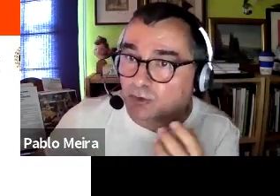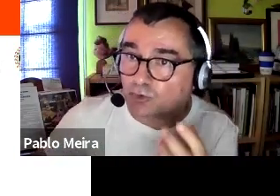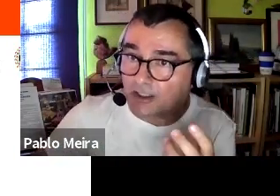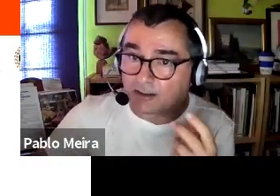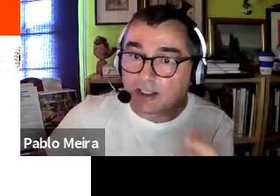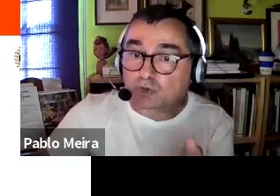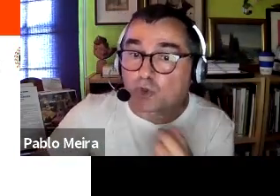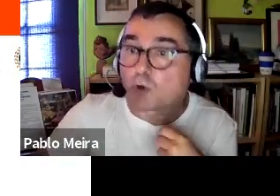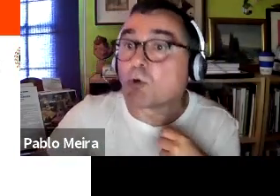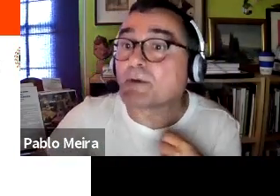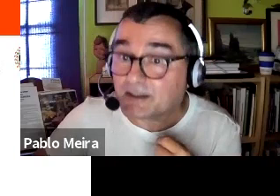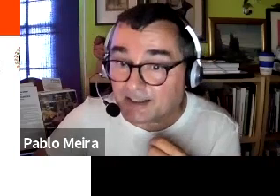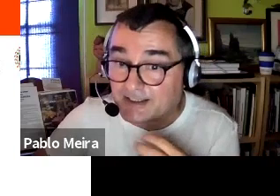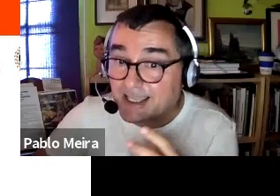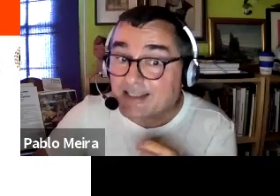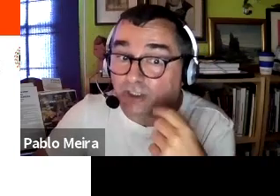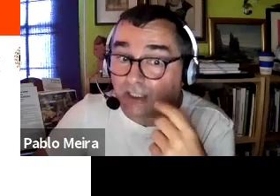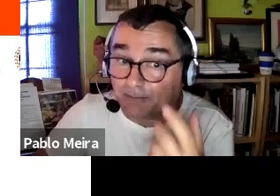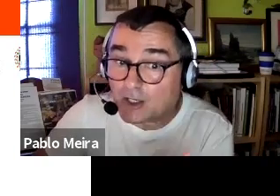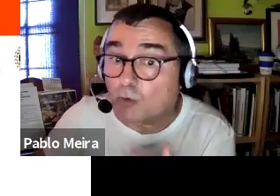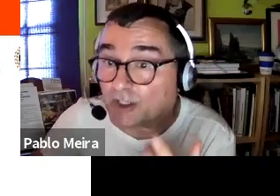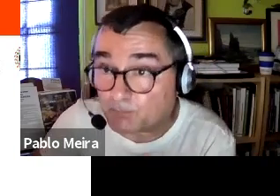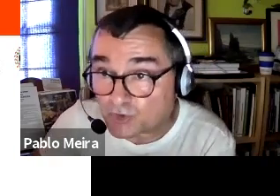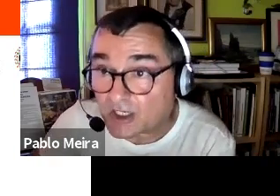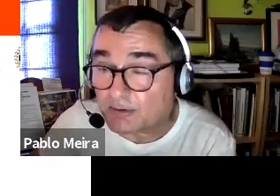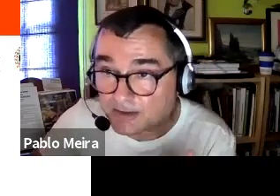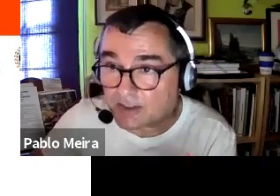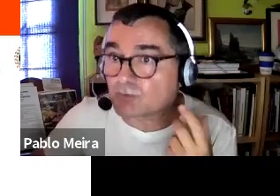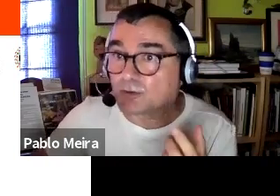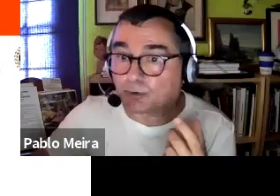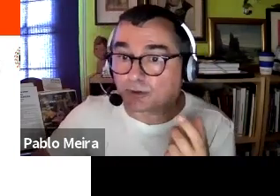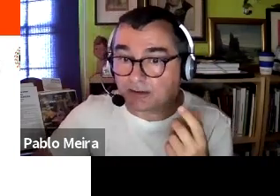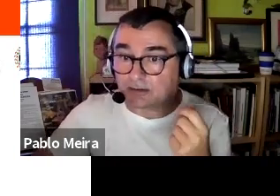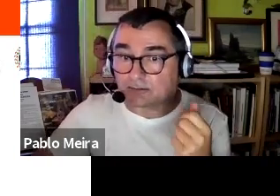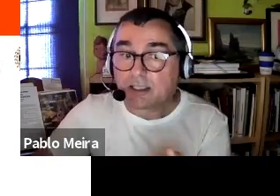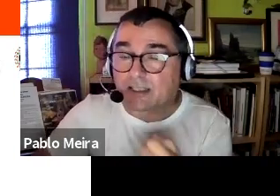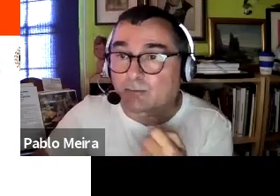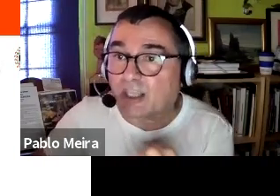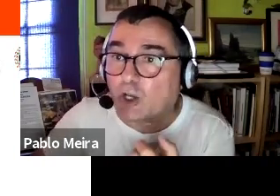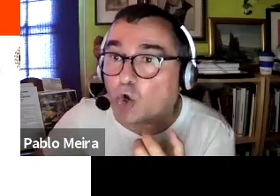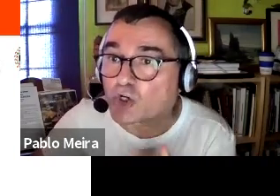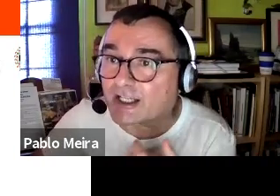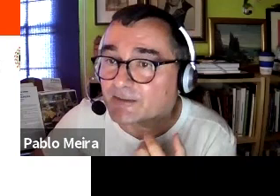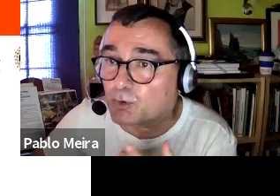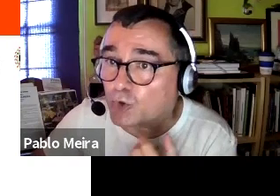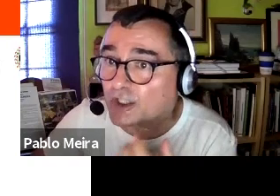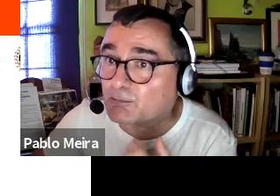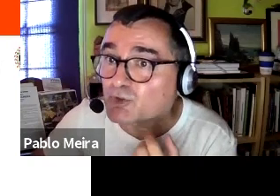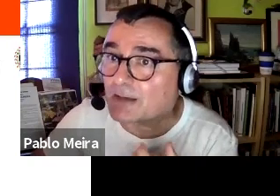estamos conectados con él no solo como víctimas sino también como responsables esto es muy importante tenemos que